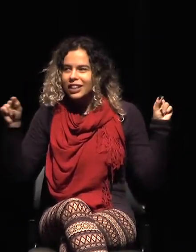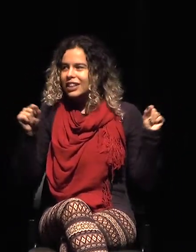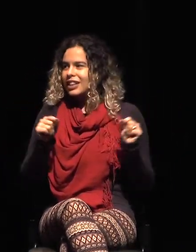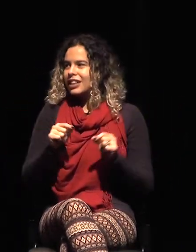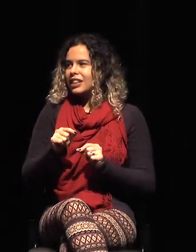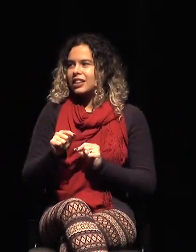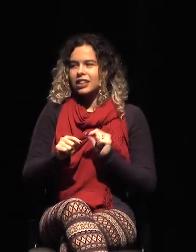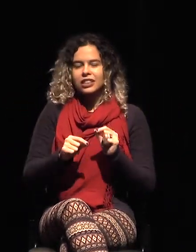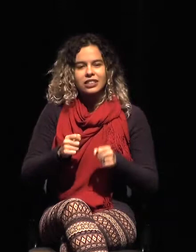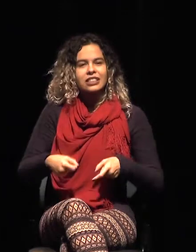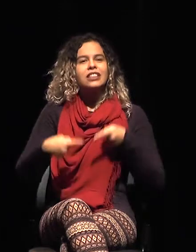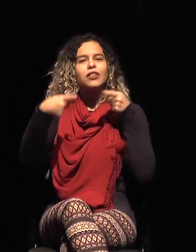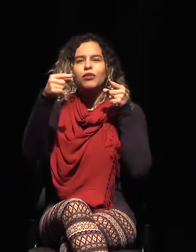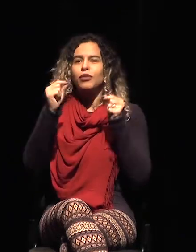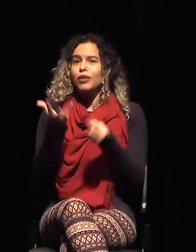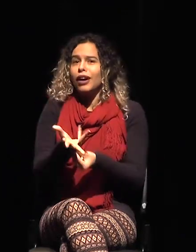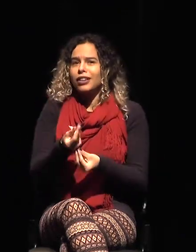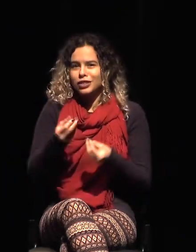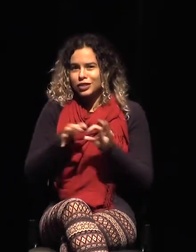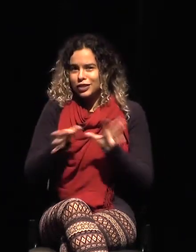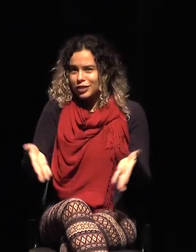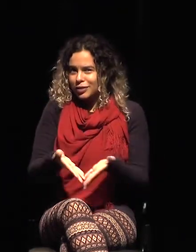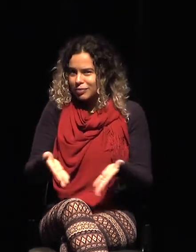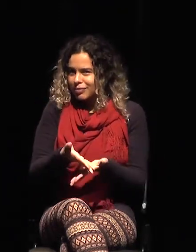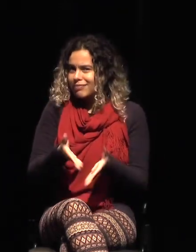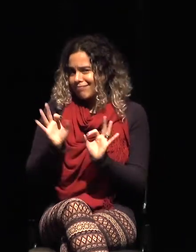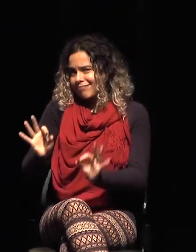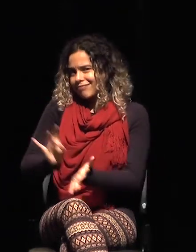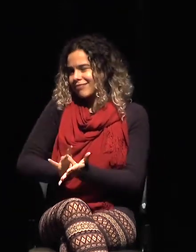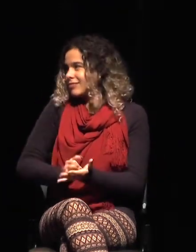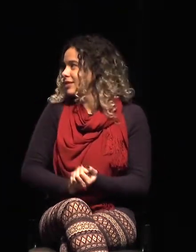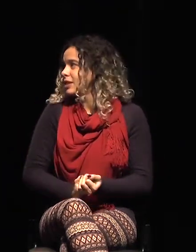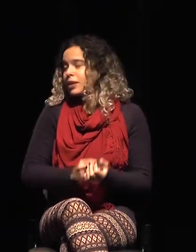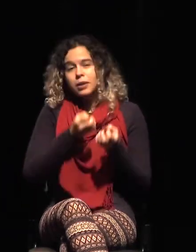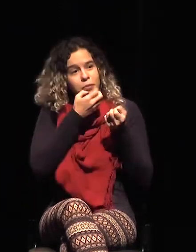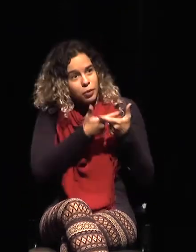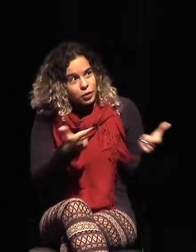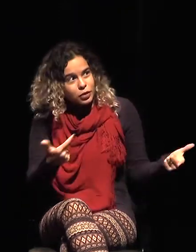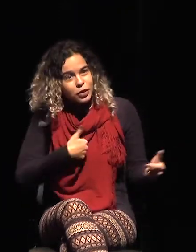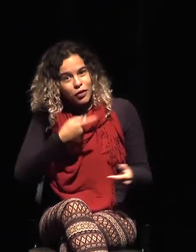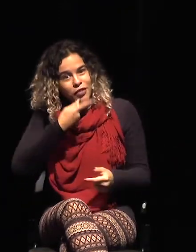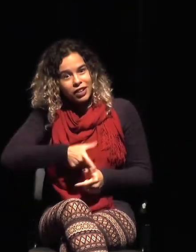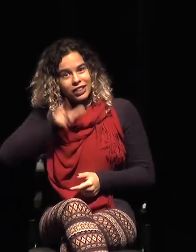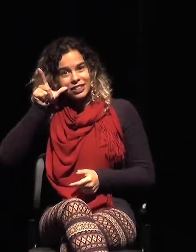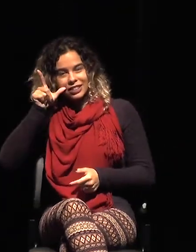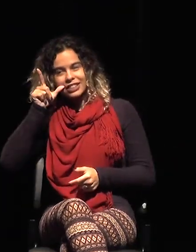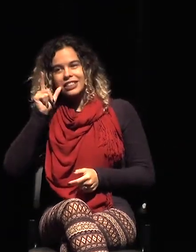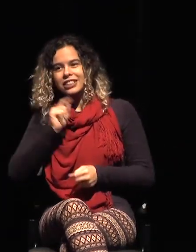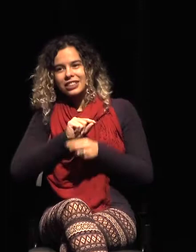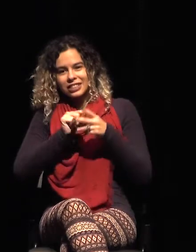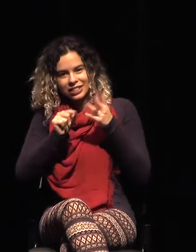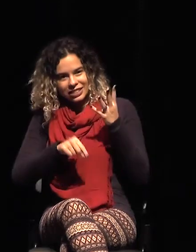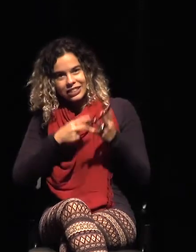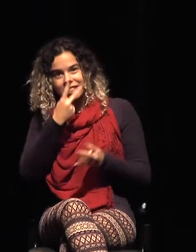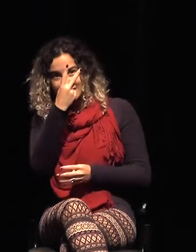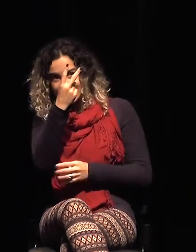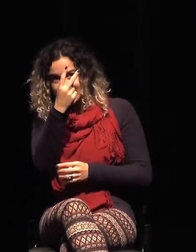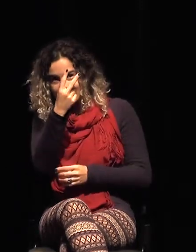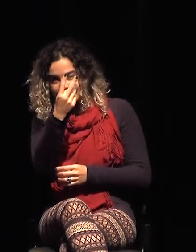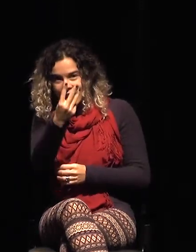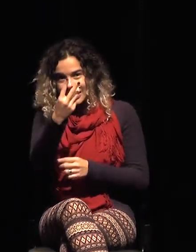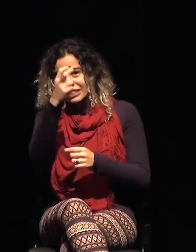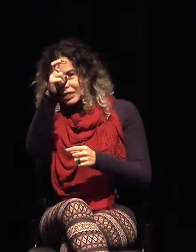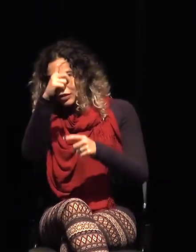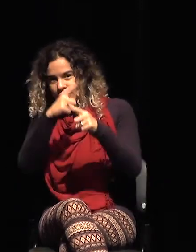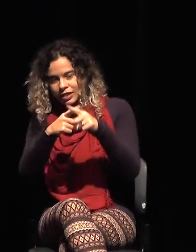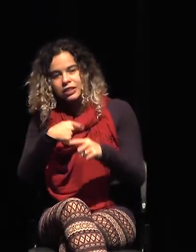eso. Qué bien que hablé primero y hablé durante tres o cinco veces. Lo dije, que no conocemos todo, no somos